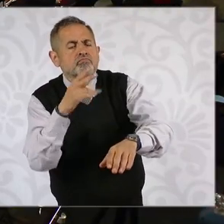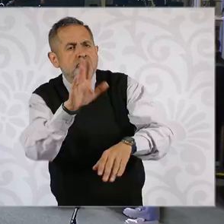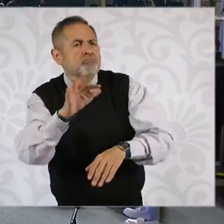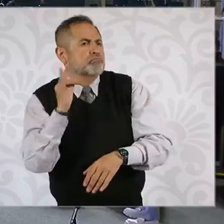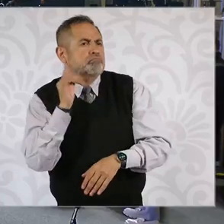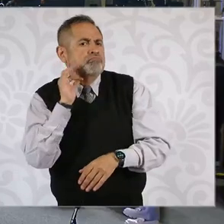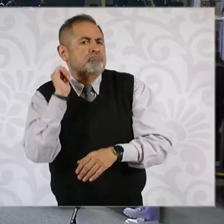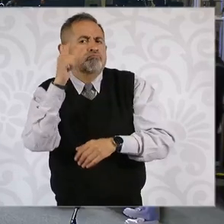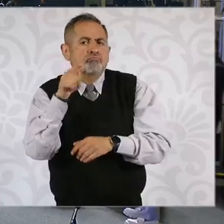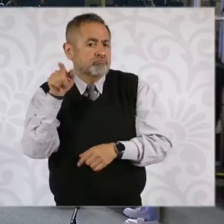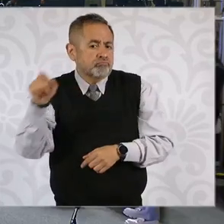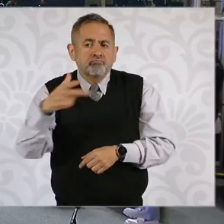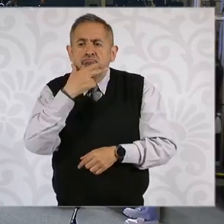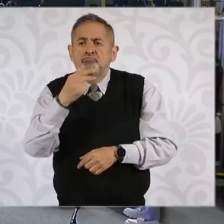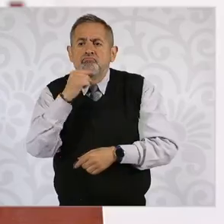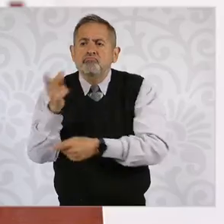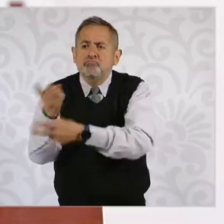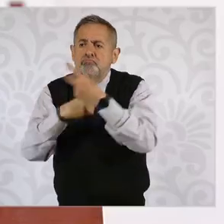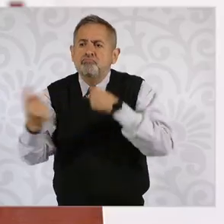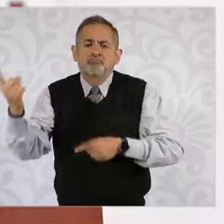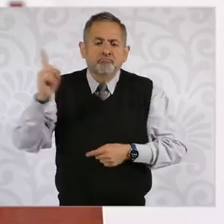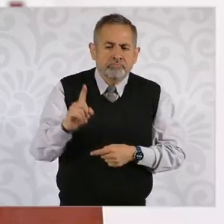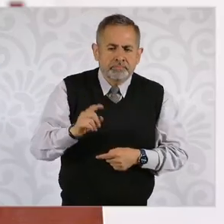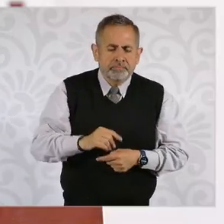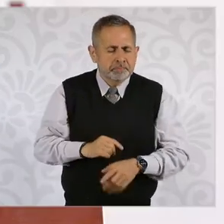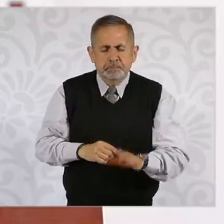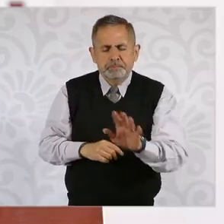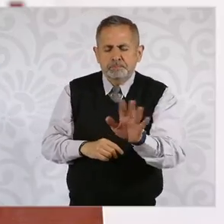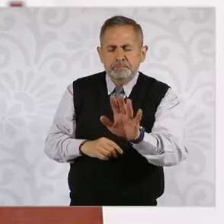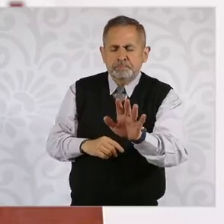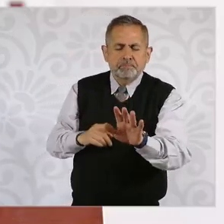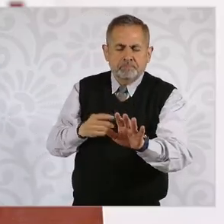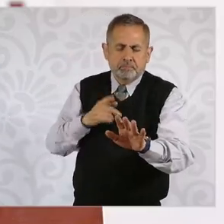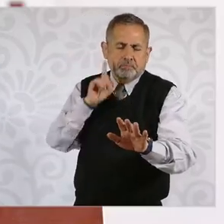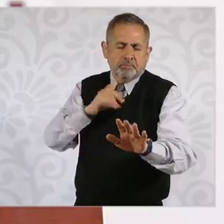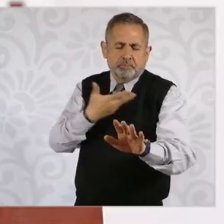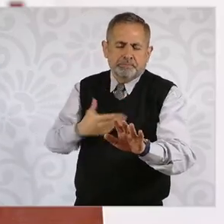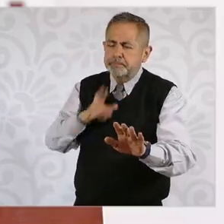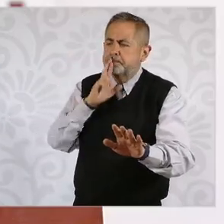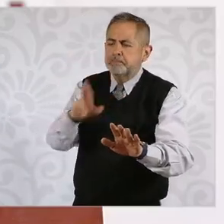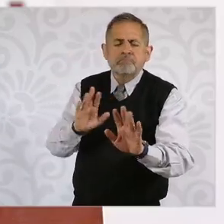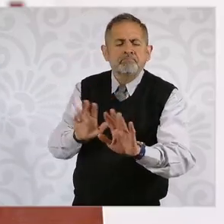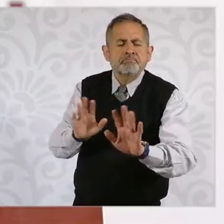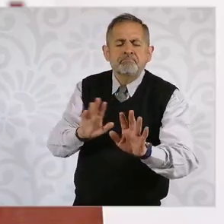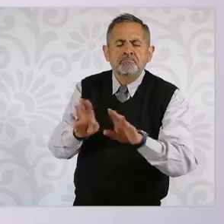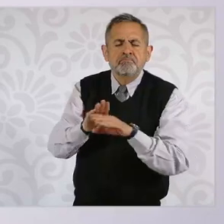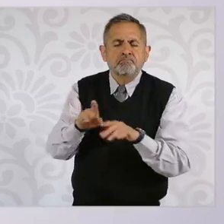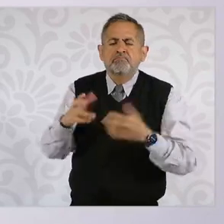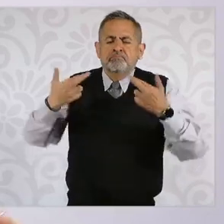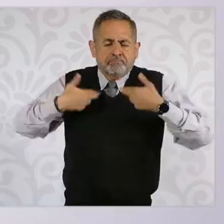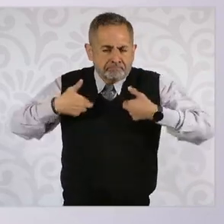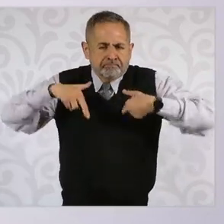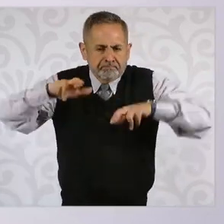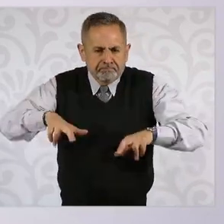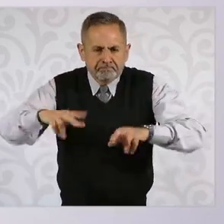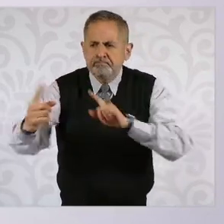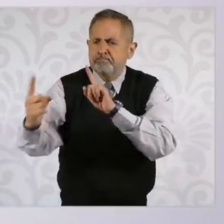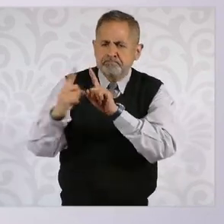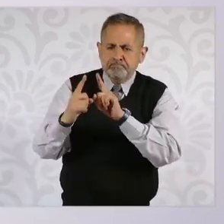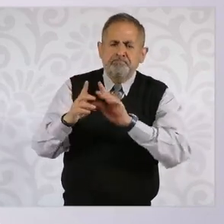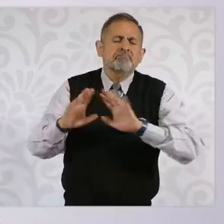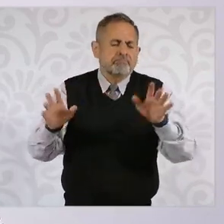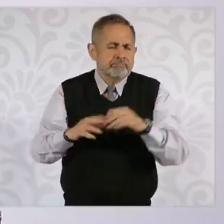presencial? Quedamos en esto, que viene un representante de la fiscalía y además hay reuniones cada